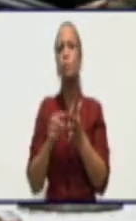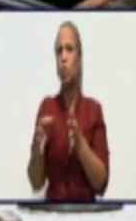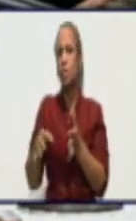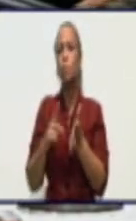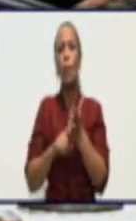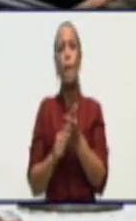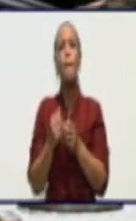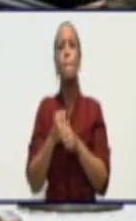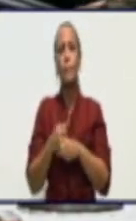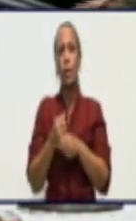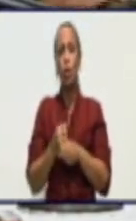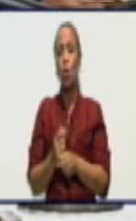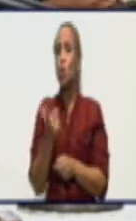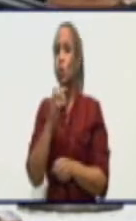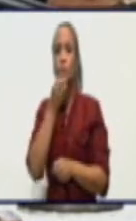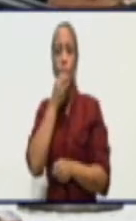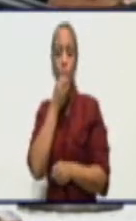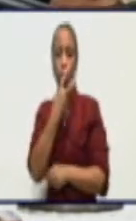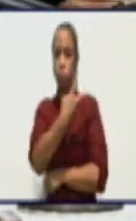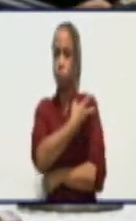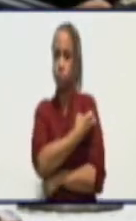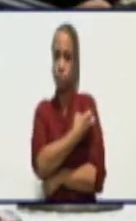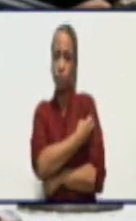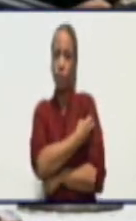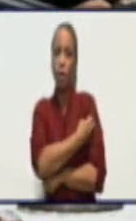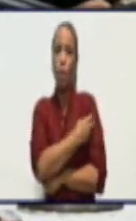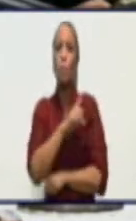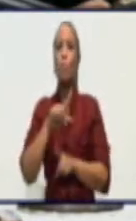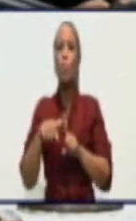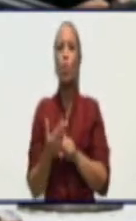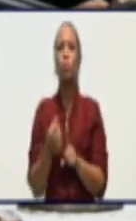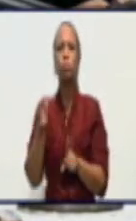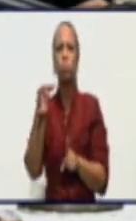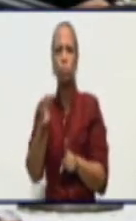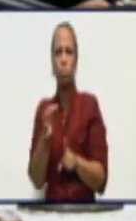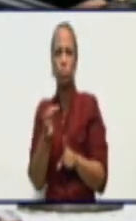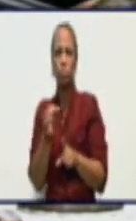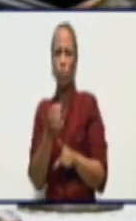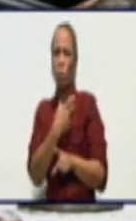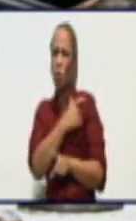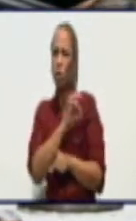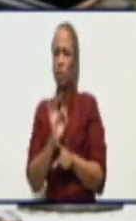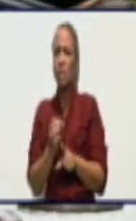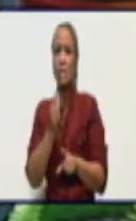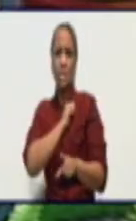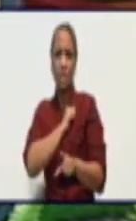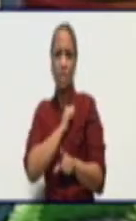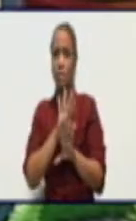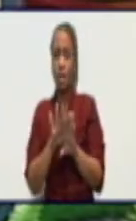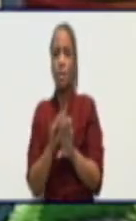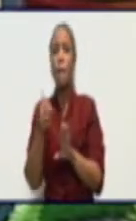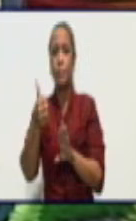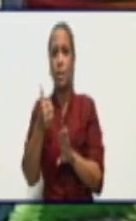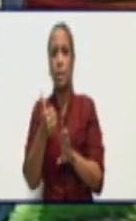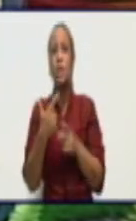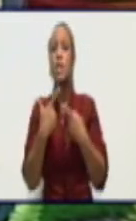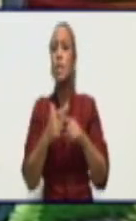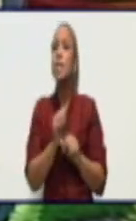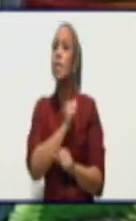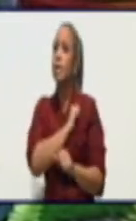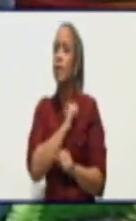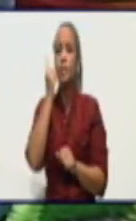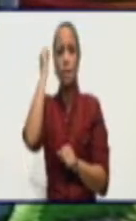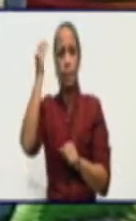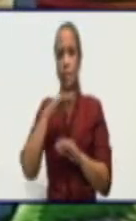pudo poner por un tumor que le salió ya ella está bien y quiere saber si todavía se puede vacunar yo recuerdo que la